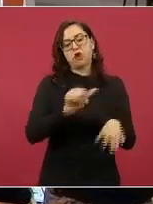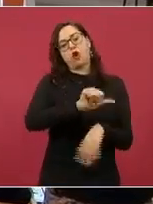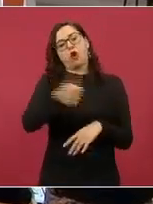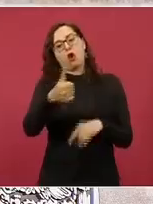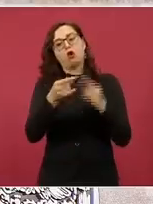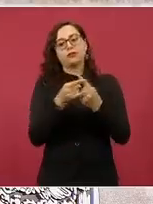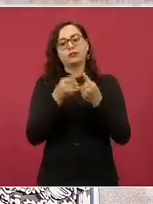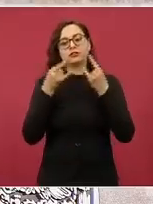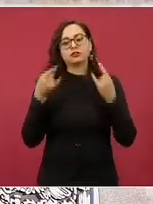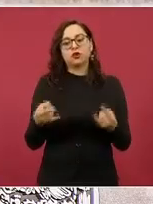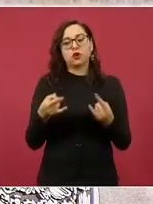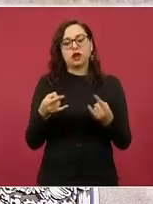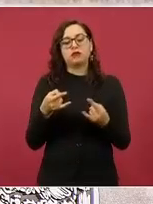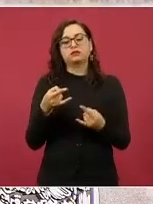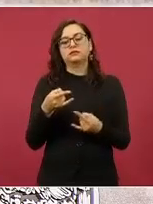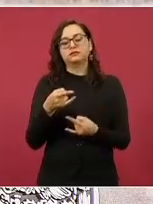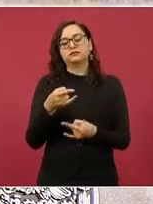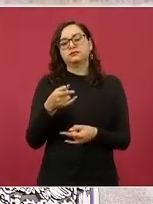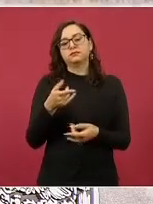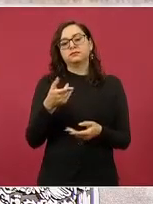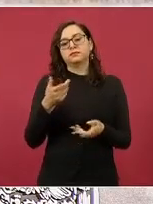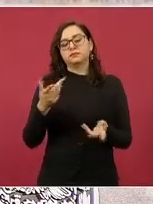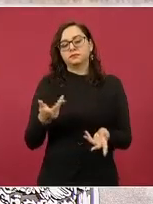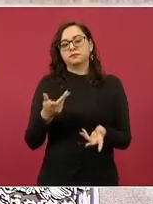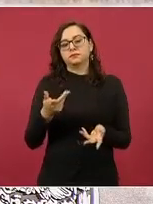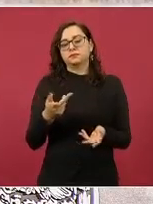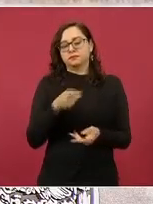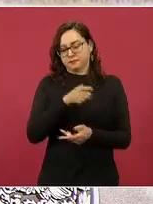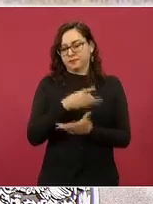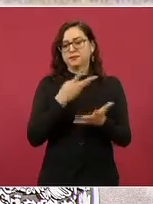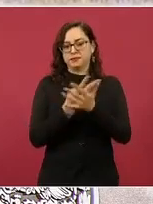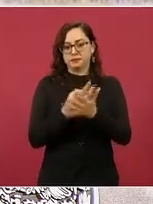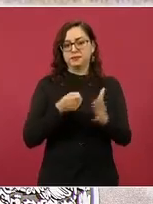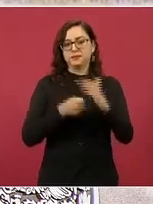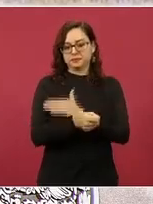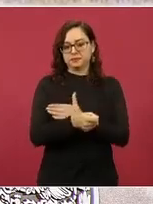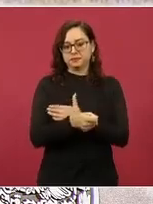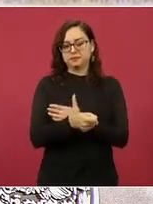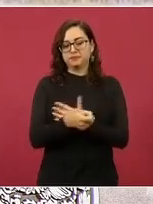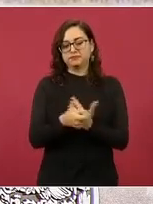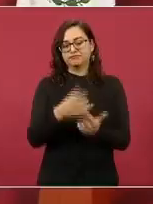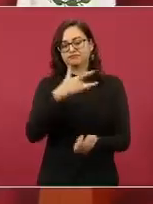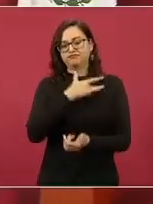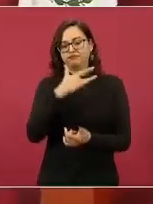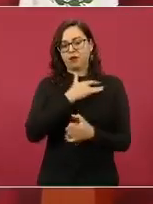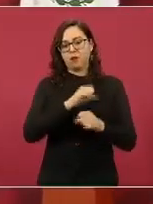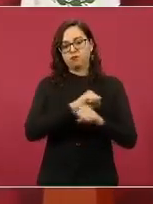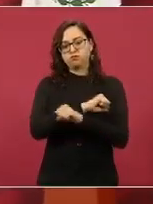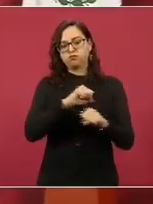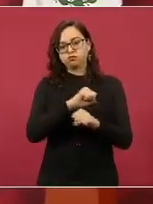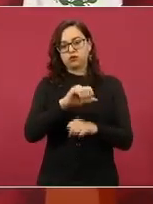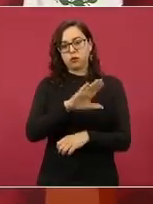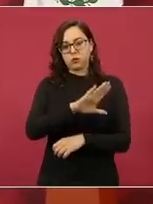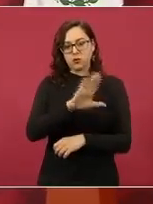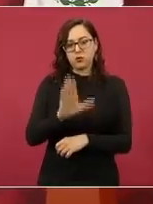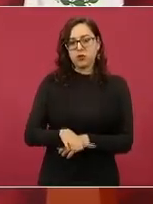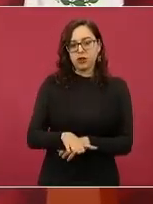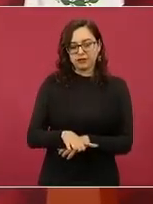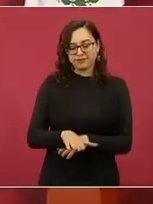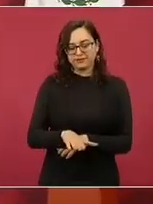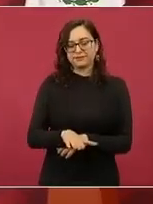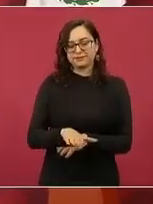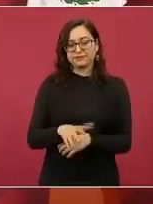murió por un infarto. Se estaba haciendo un trámite